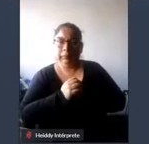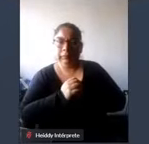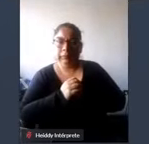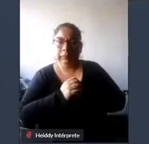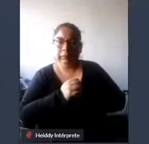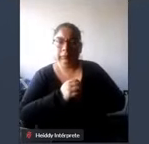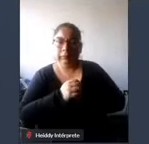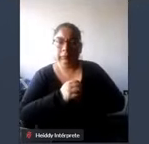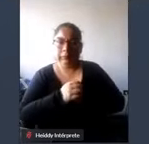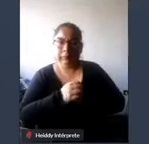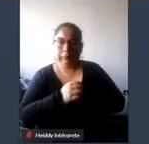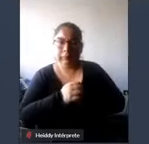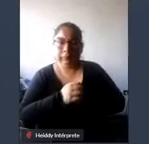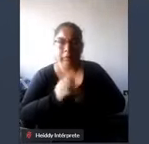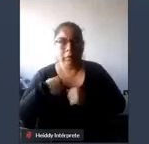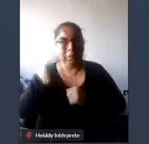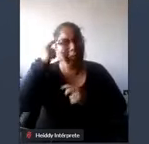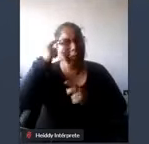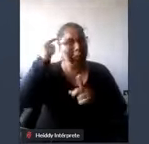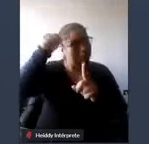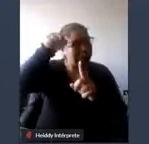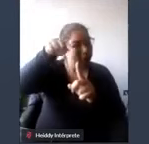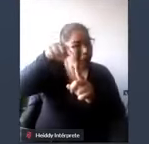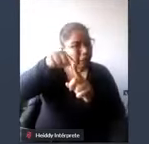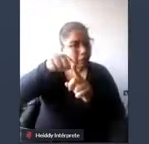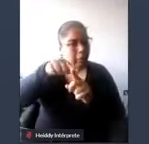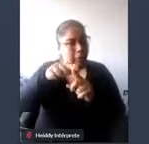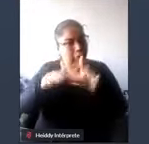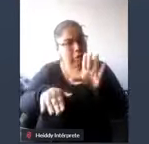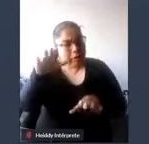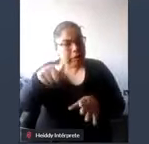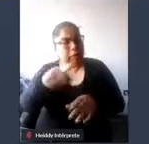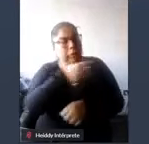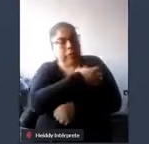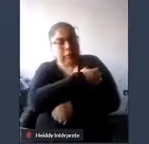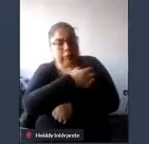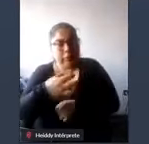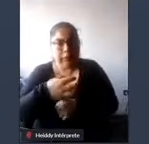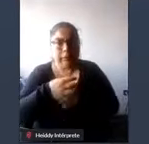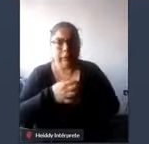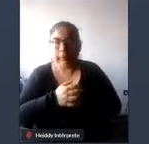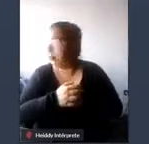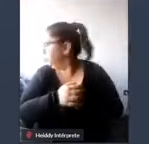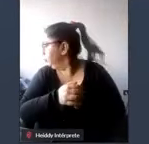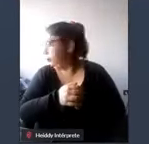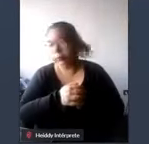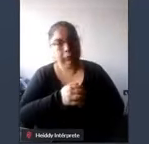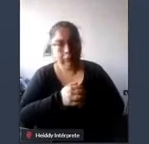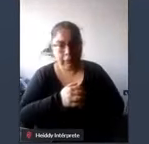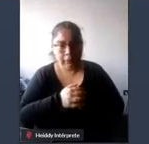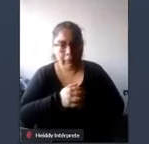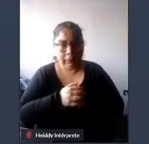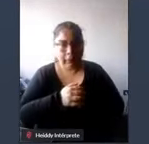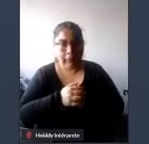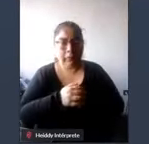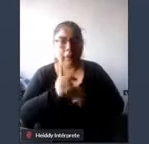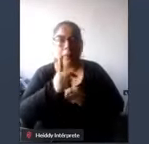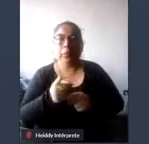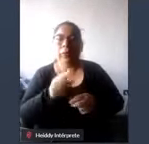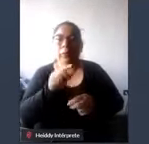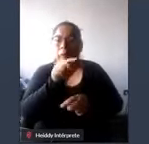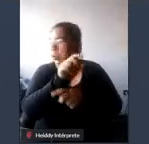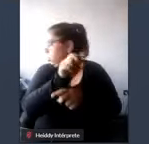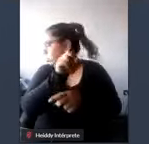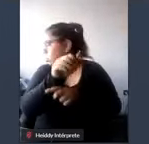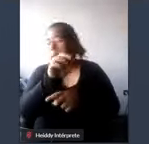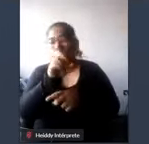Creo que hay que hacer un esfuerzo por educar creo que